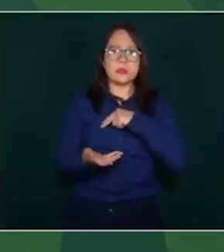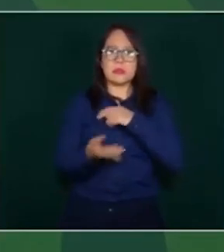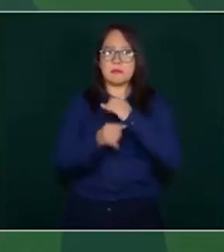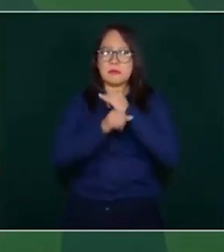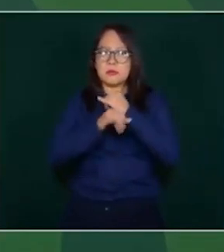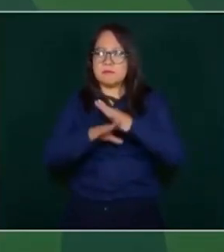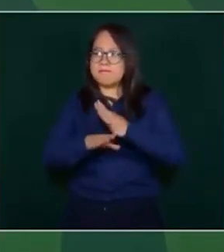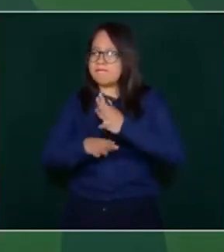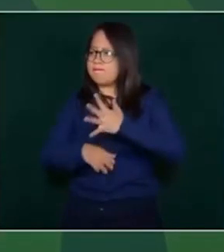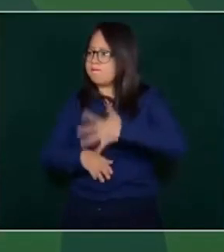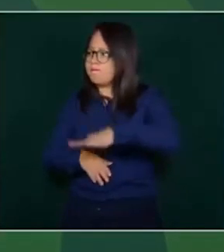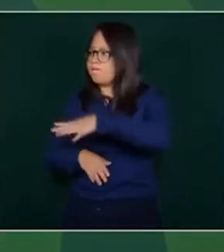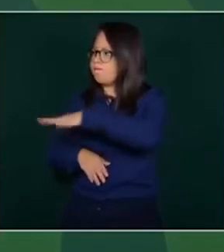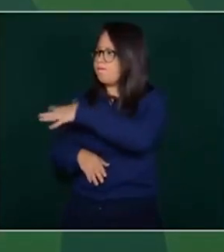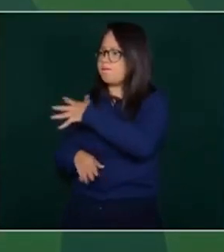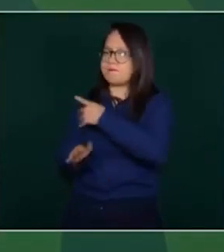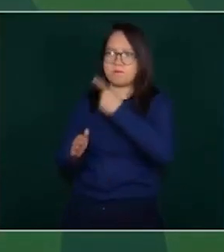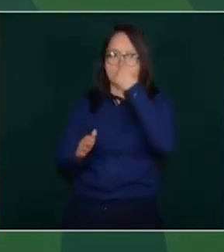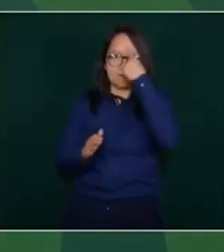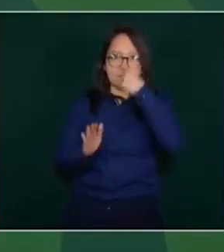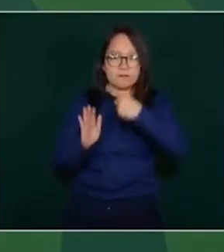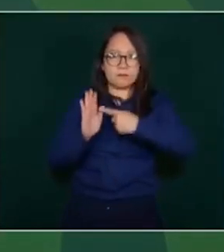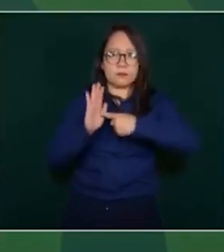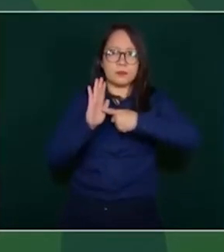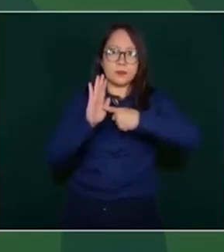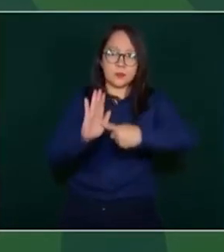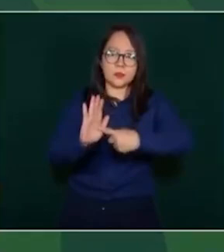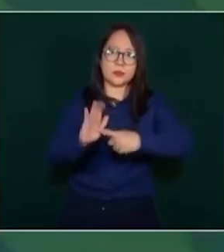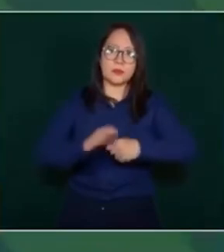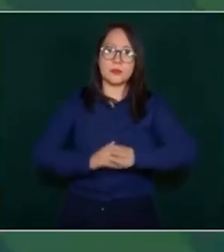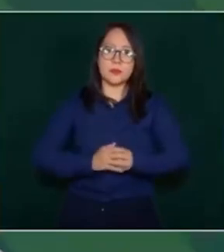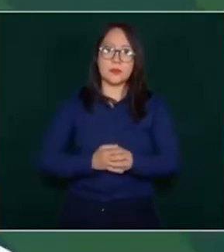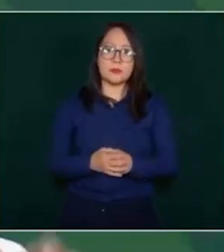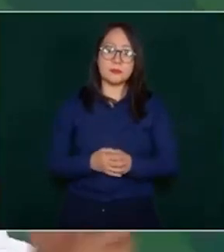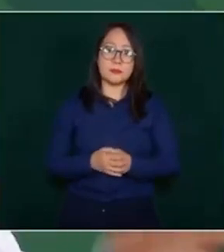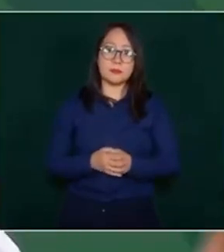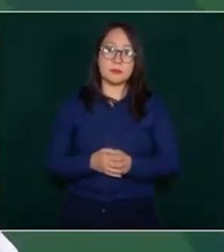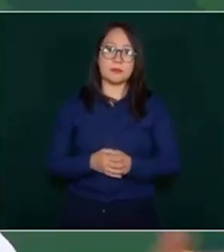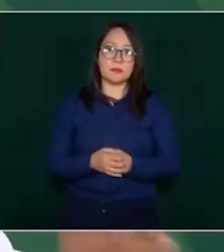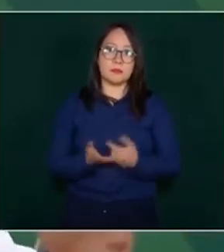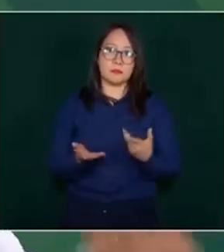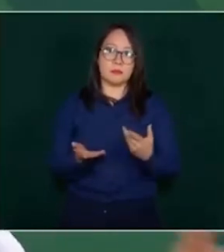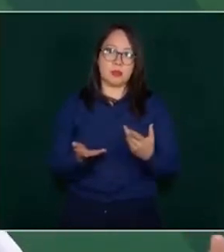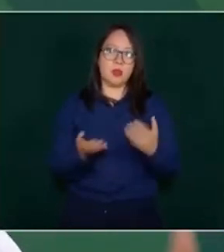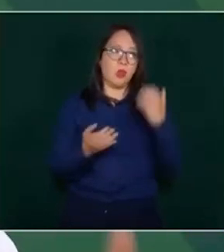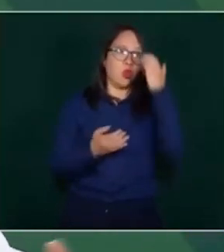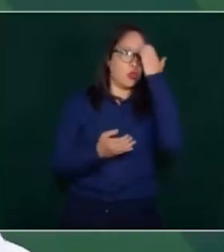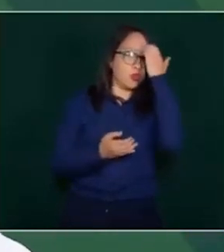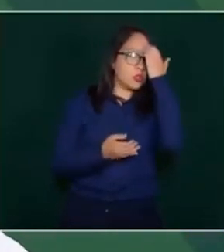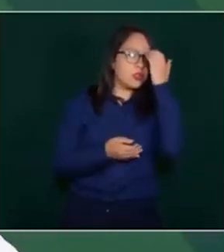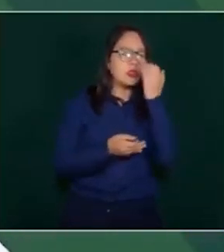que se conozca todo.